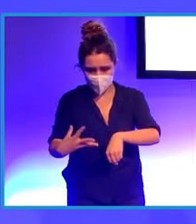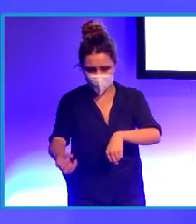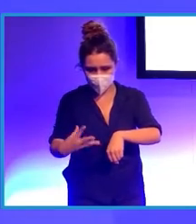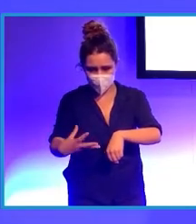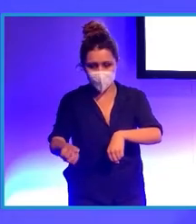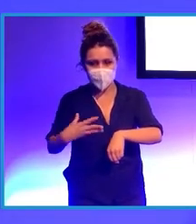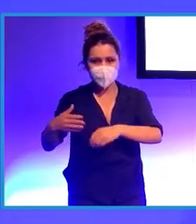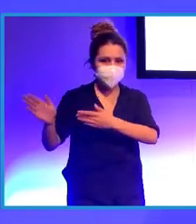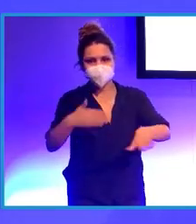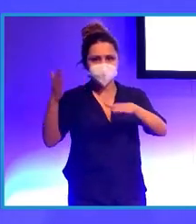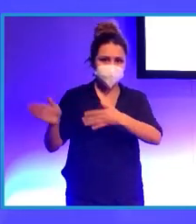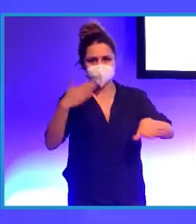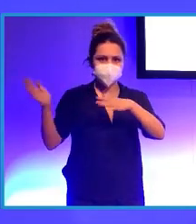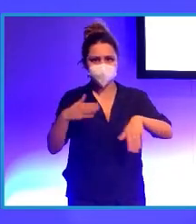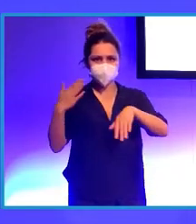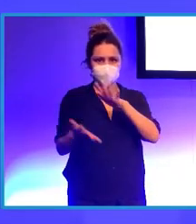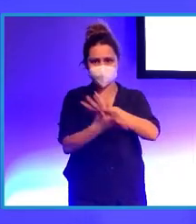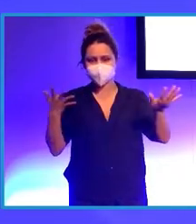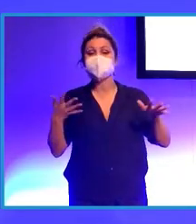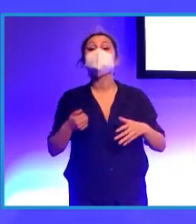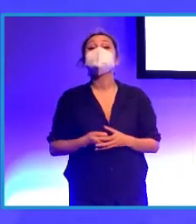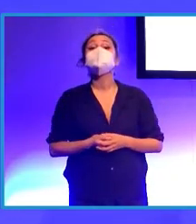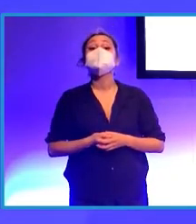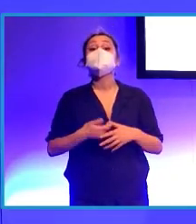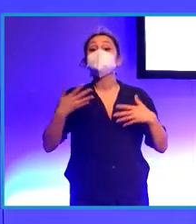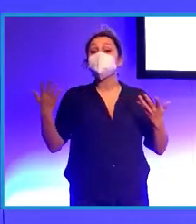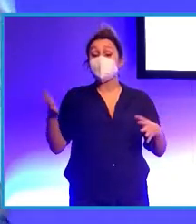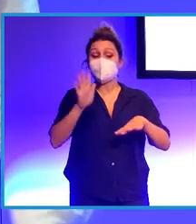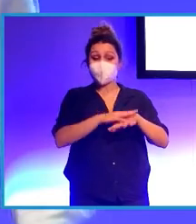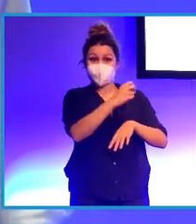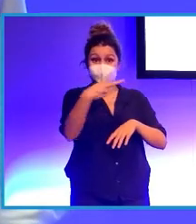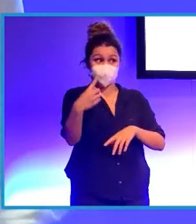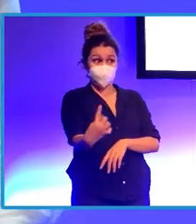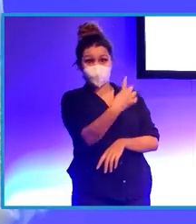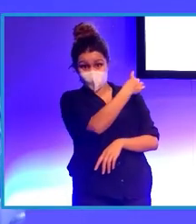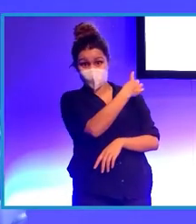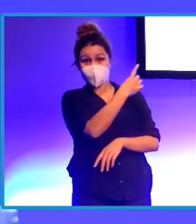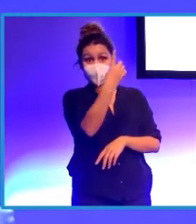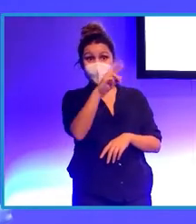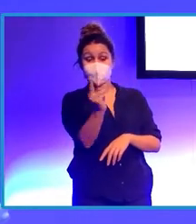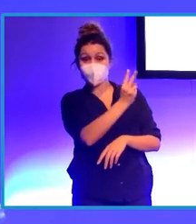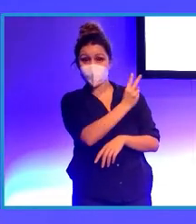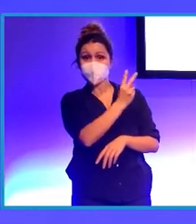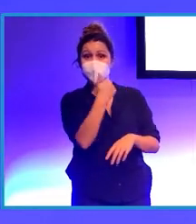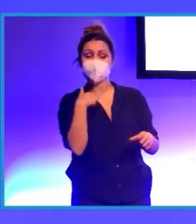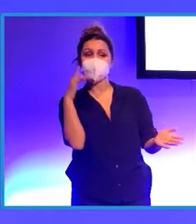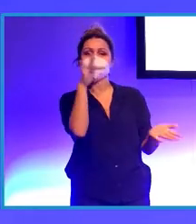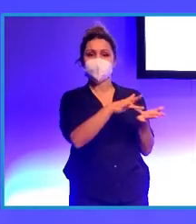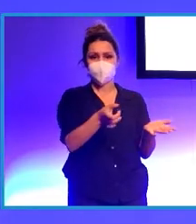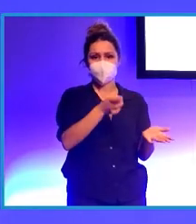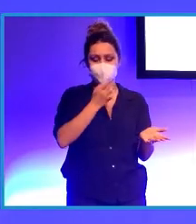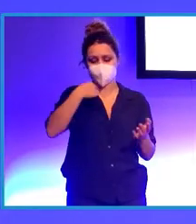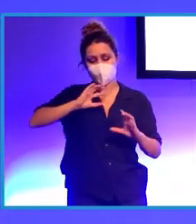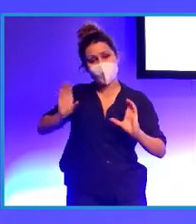pasa muy rápido el tiempo. Bueno, pues para llegar a este resultado que ustedes han visto aquí nosotros, tenemos un equipo